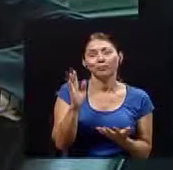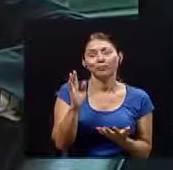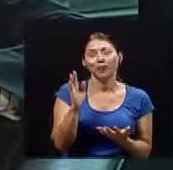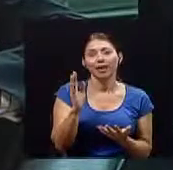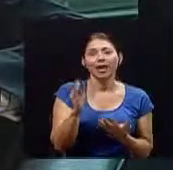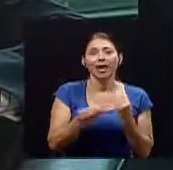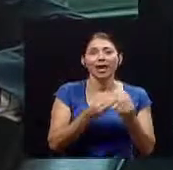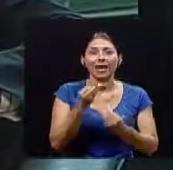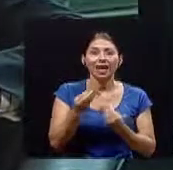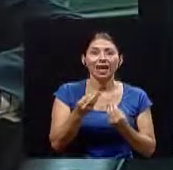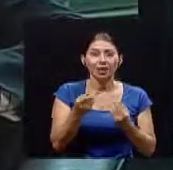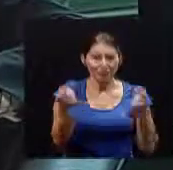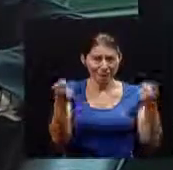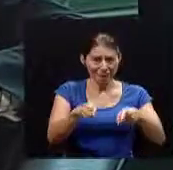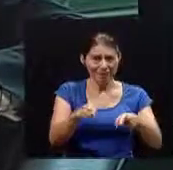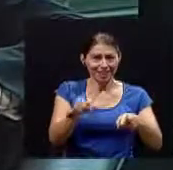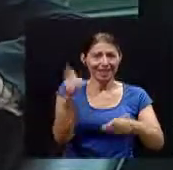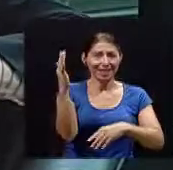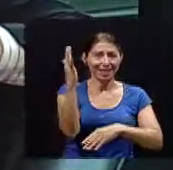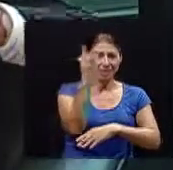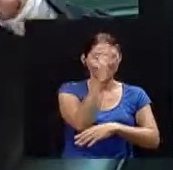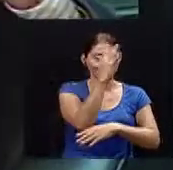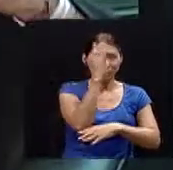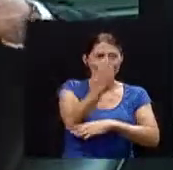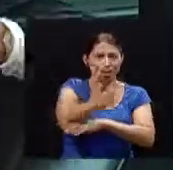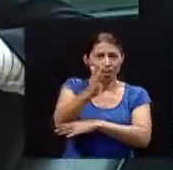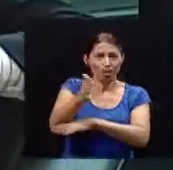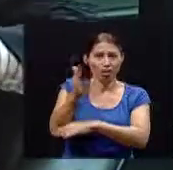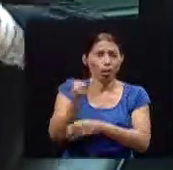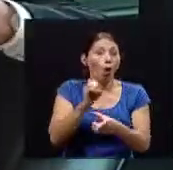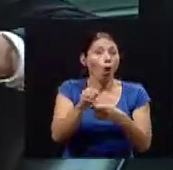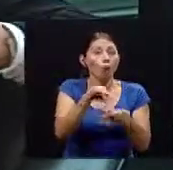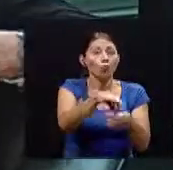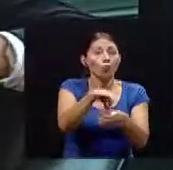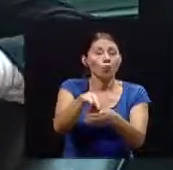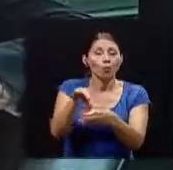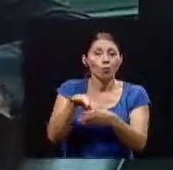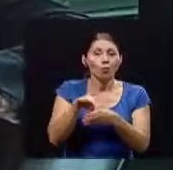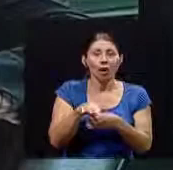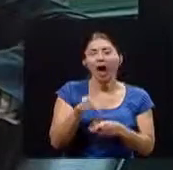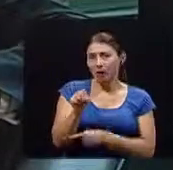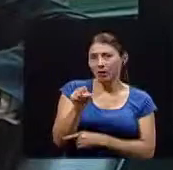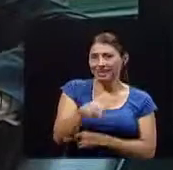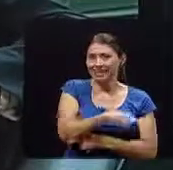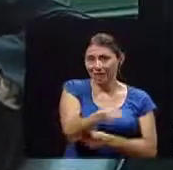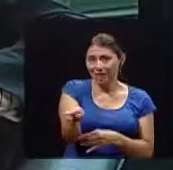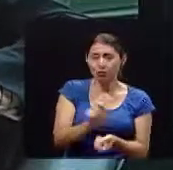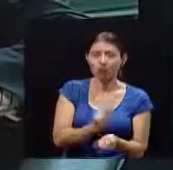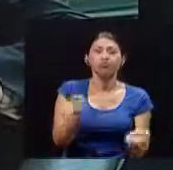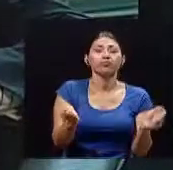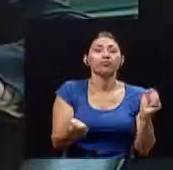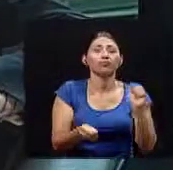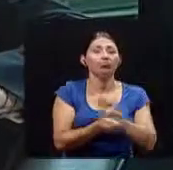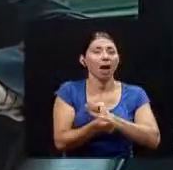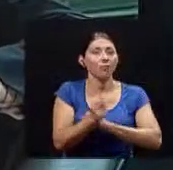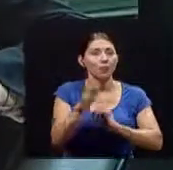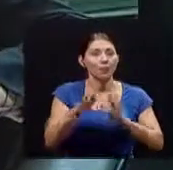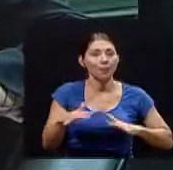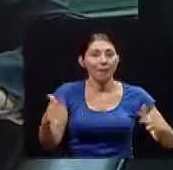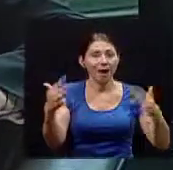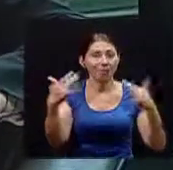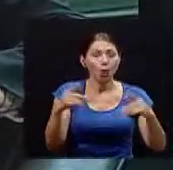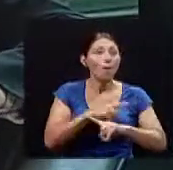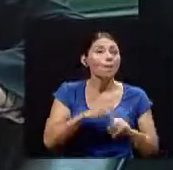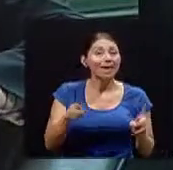cobertura forestal como tal aunque si globalmente uno puede decir contribuye a los aspectos de cambio climático generalmente los